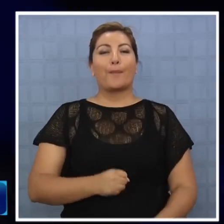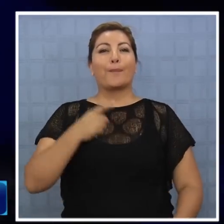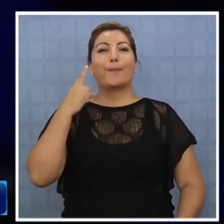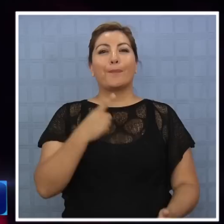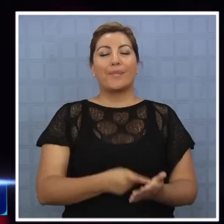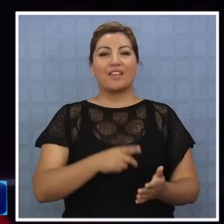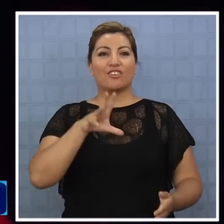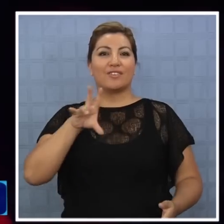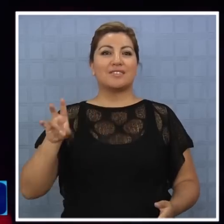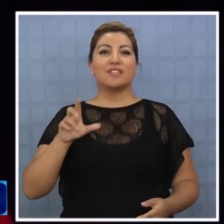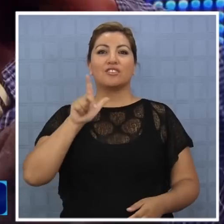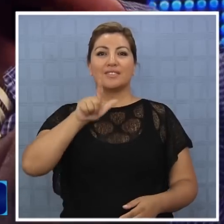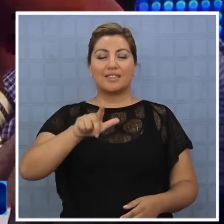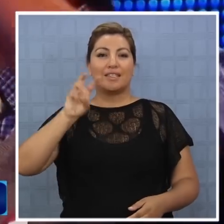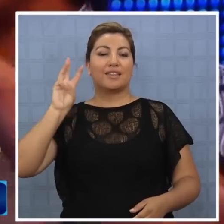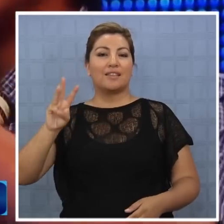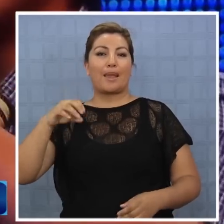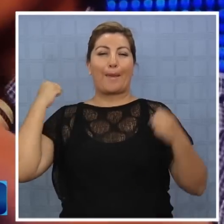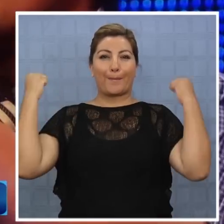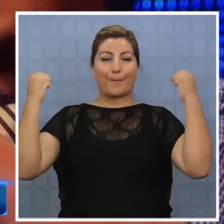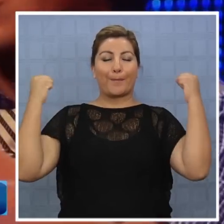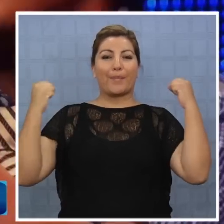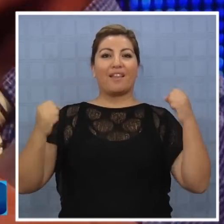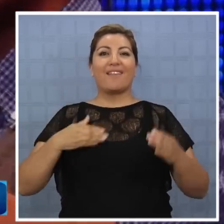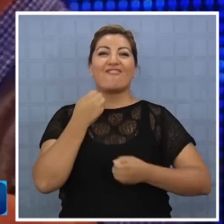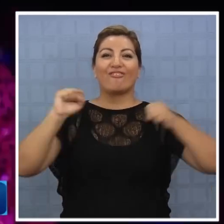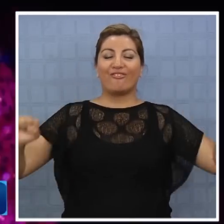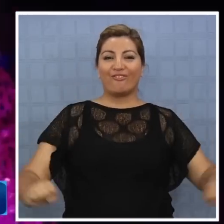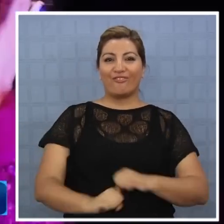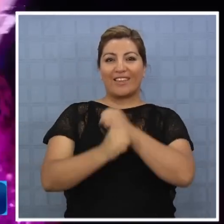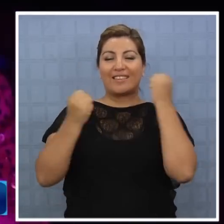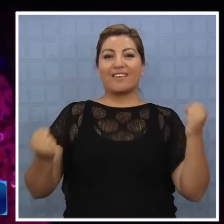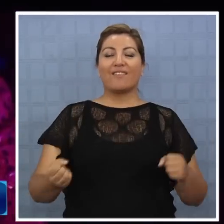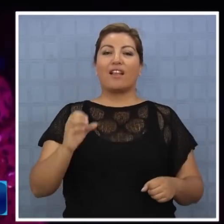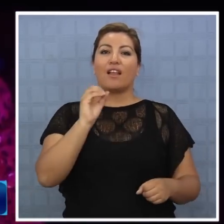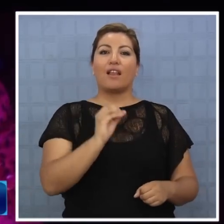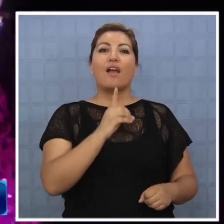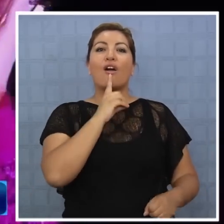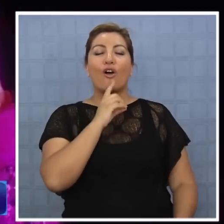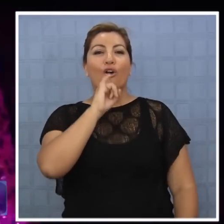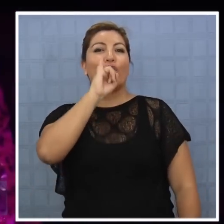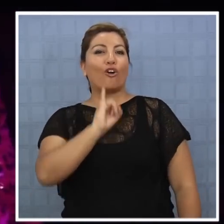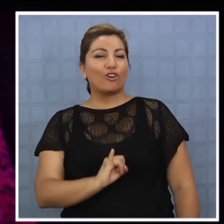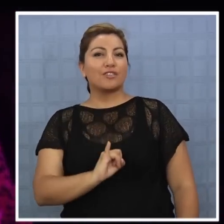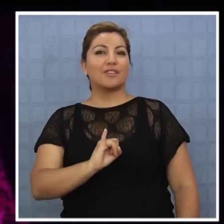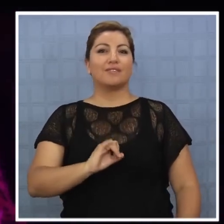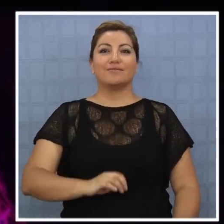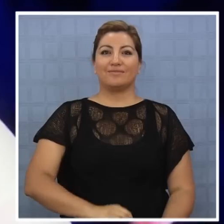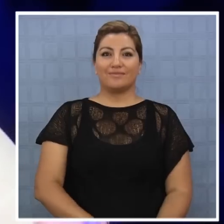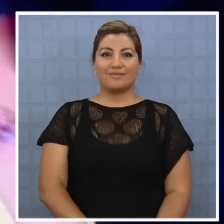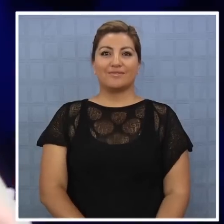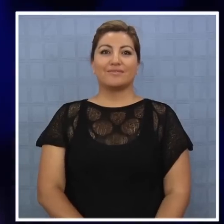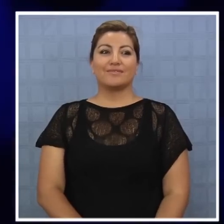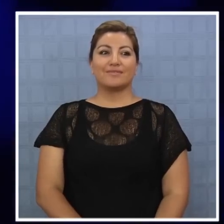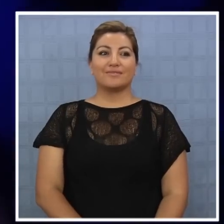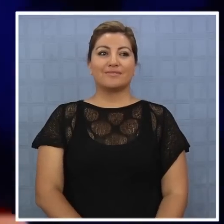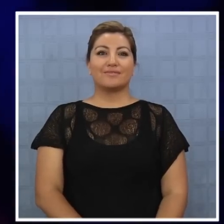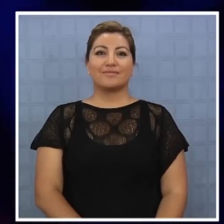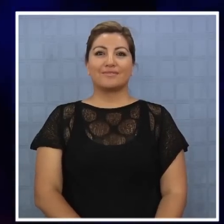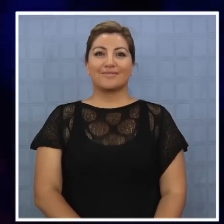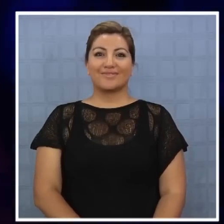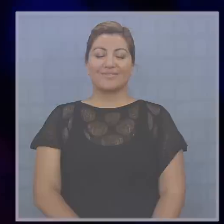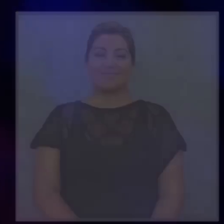ya en 1973 ganaba por primera vez el Festival de la Organización de Televisión Iberoamericana